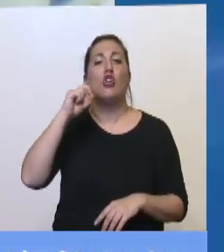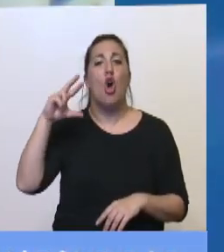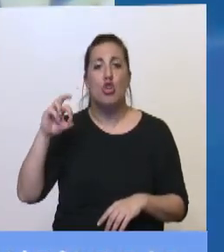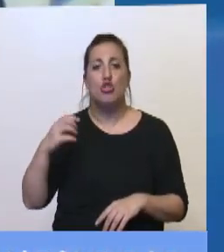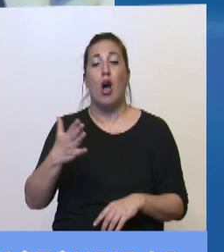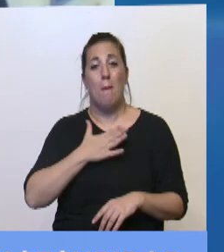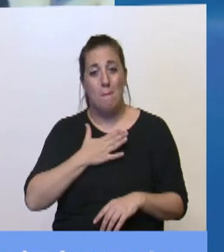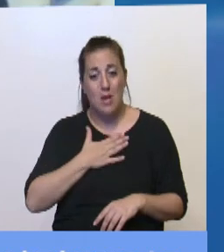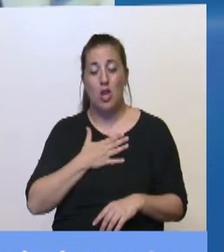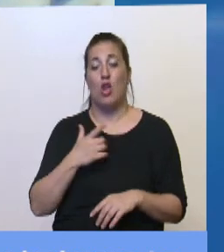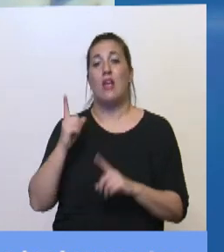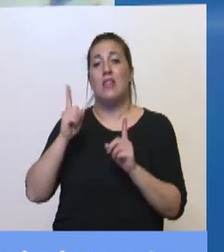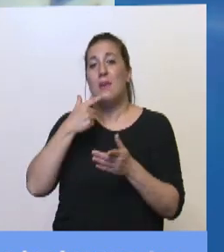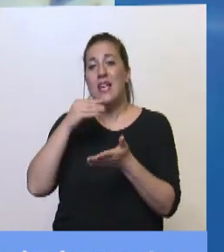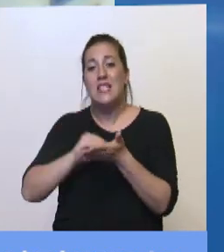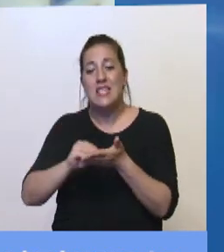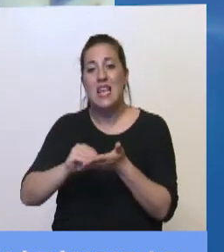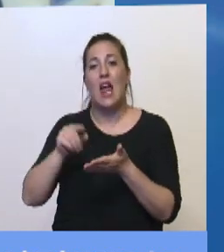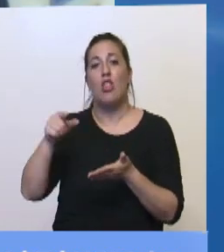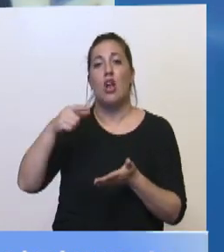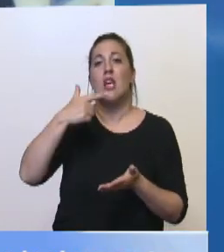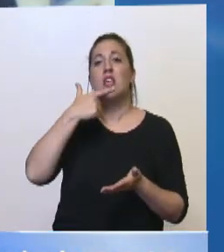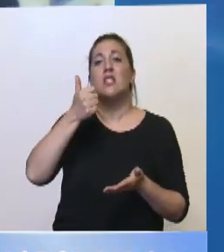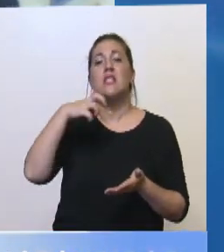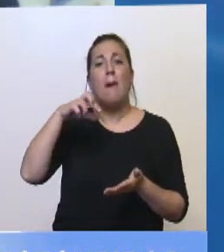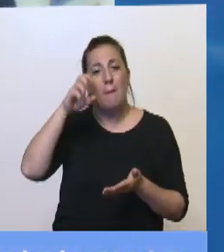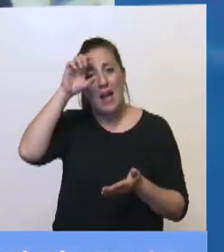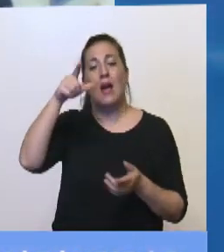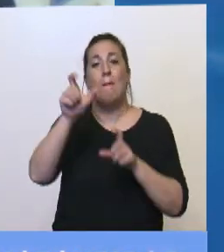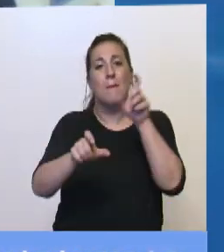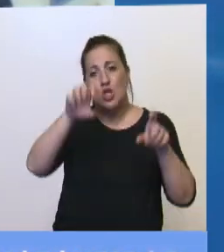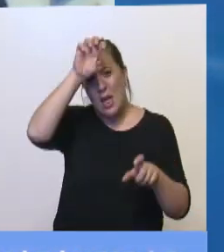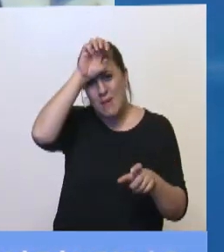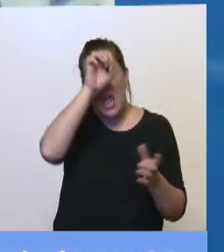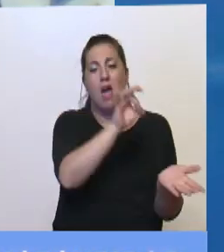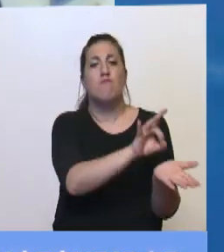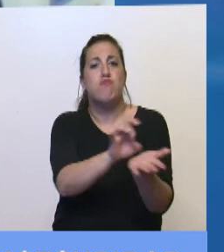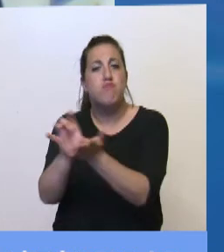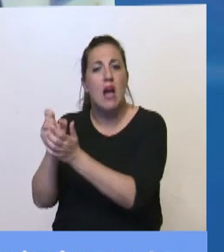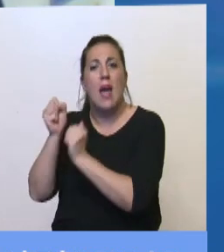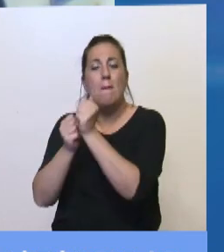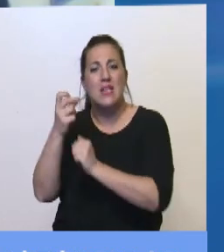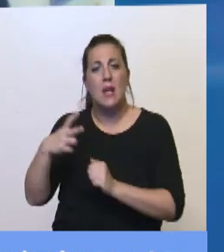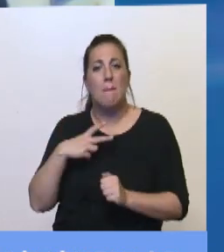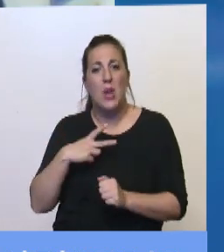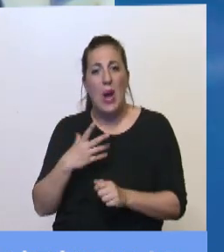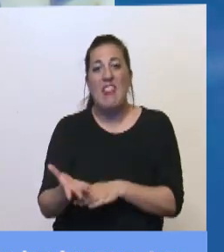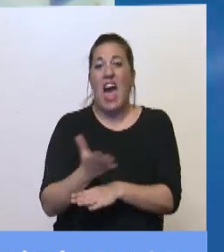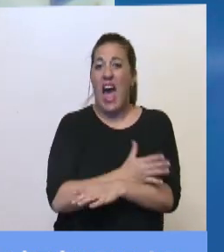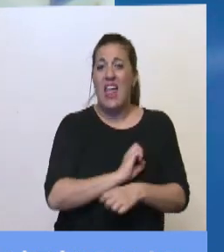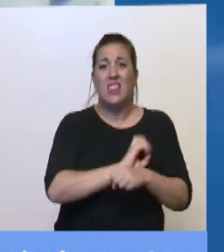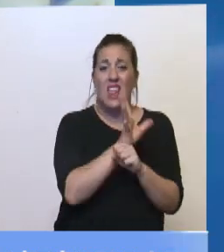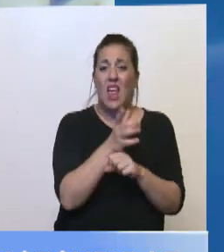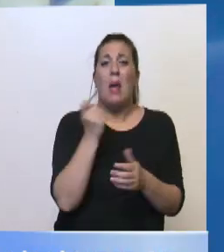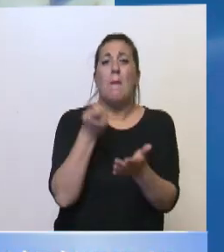mío y de la senadora Silvia Zapag, mineros que fueron despedidos por una empresa privada antes de la pandemia que no cobran sus